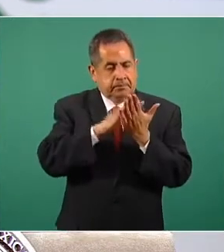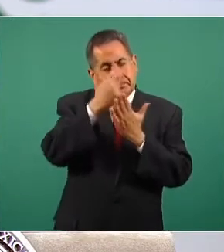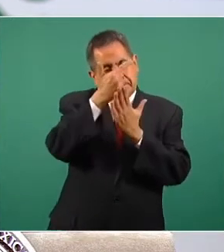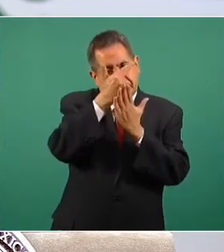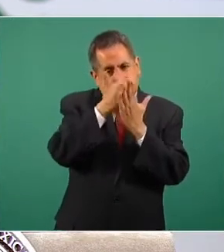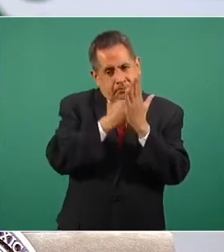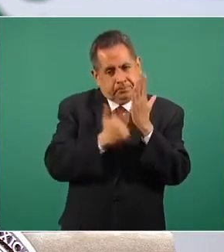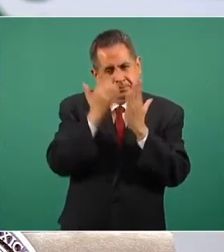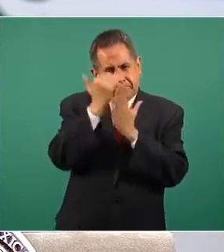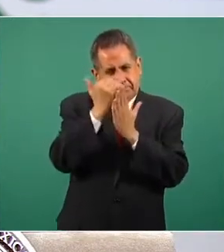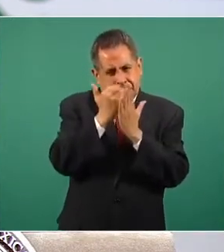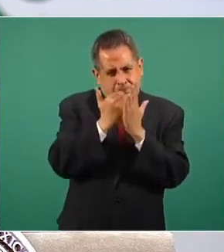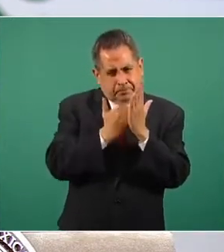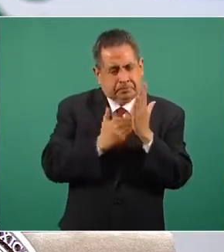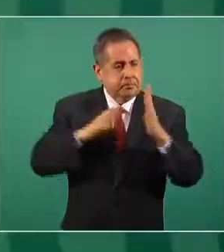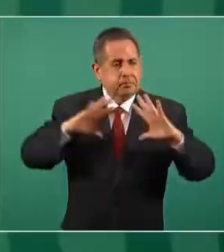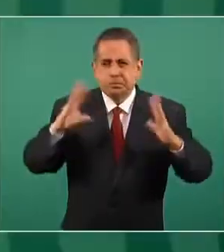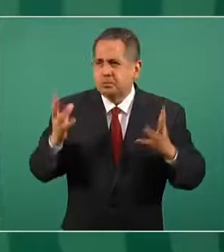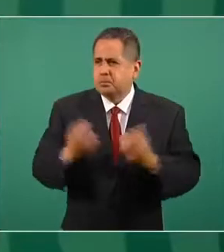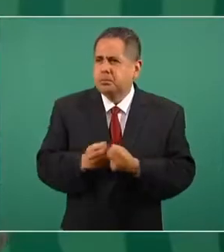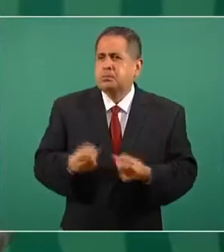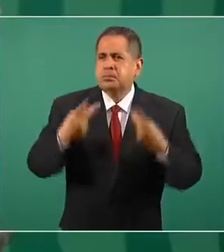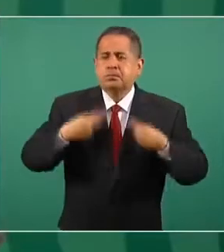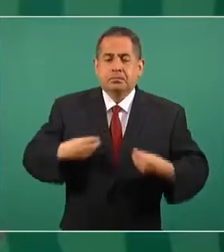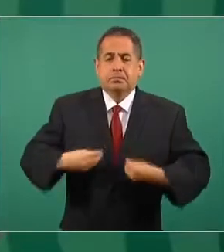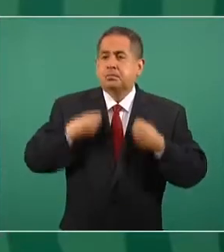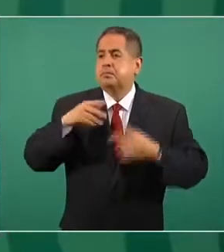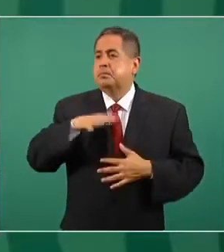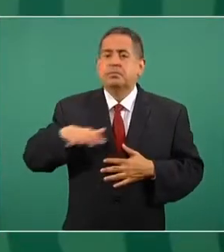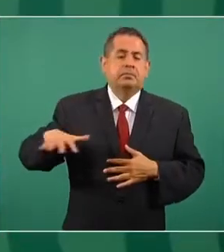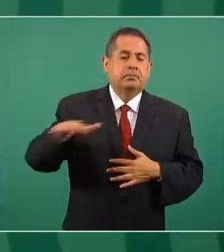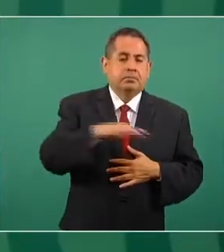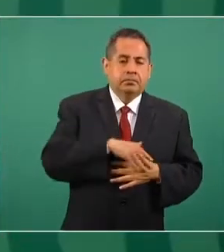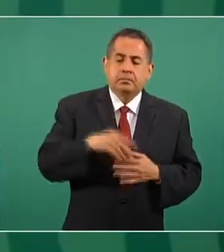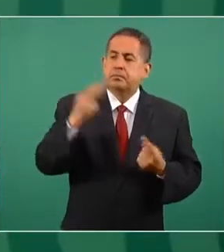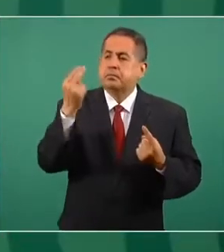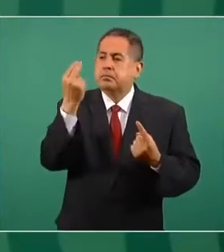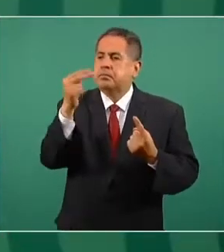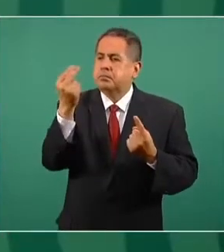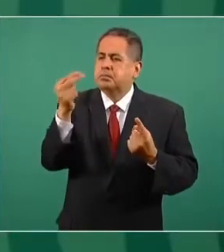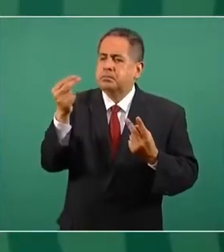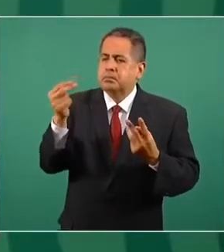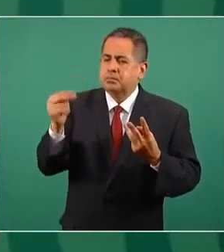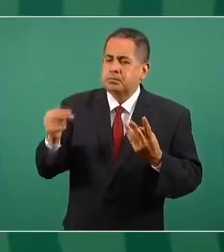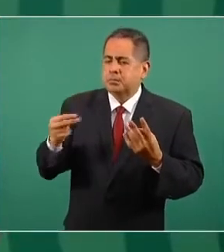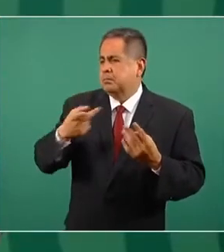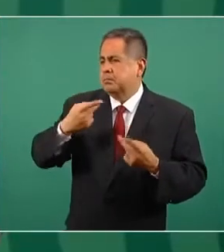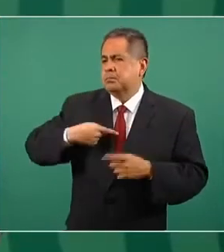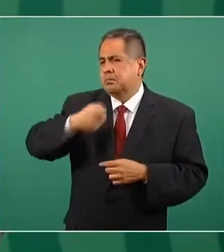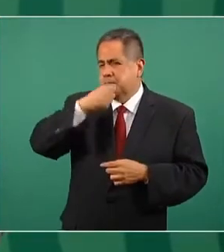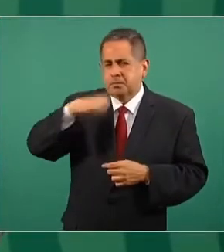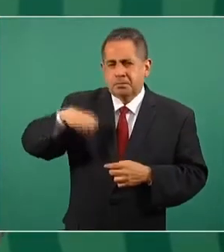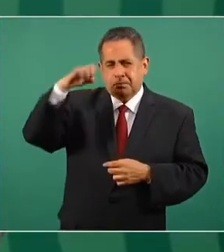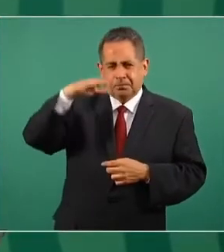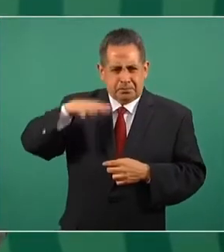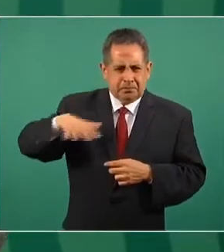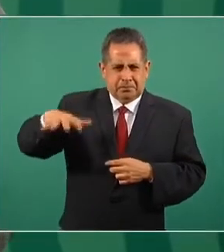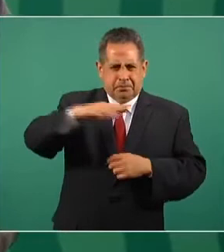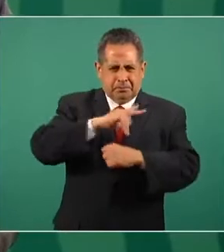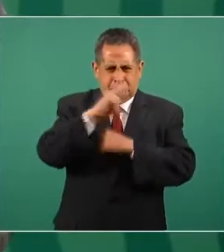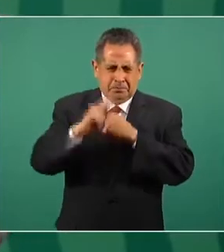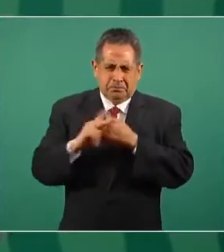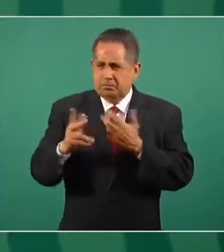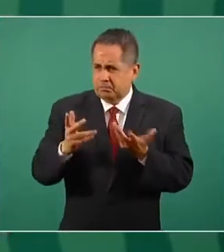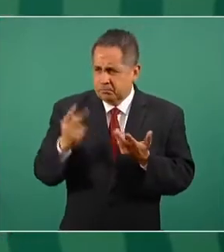que tenemos de población, sabemos el nombre de todos nuestros adultos mayores del país,